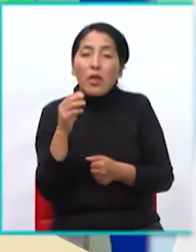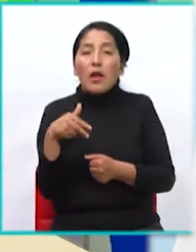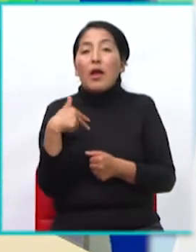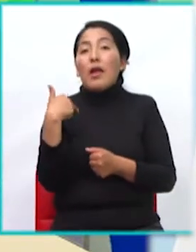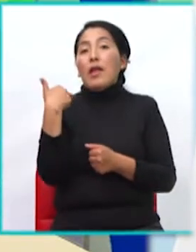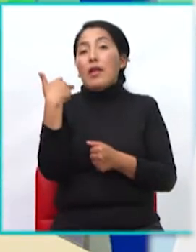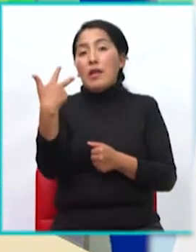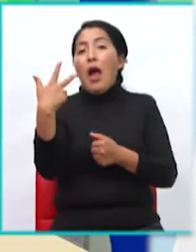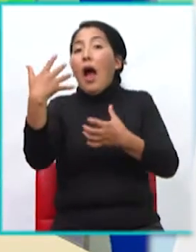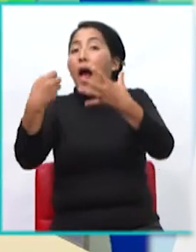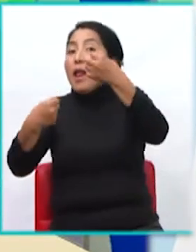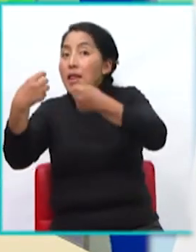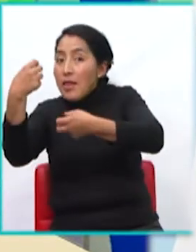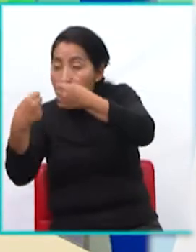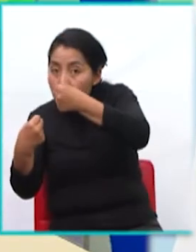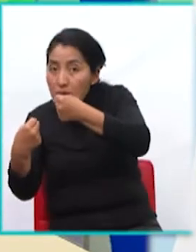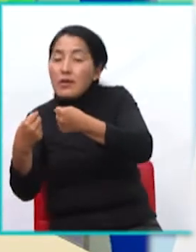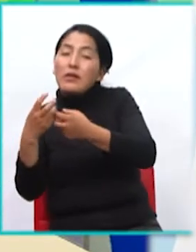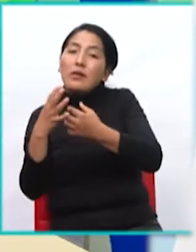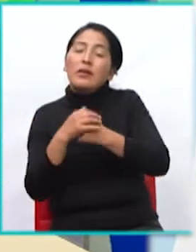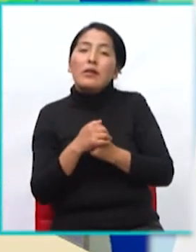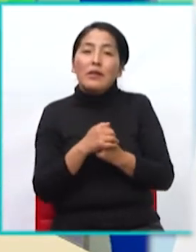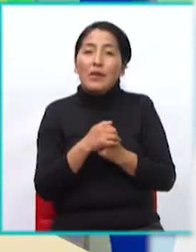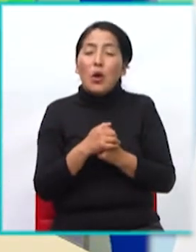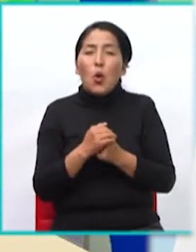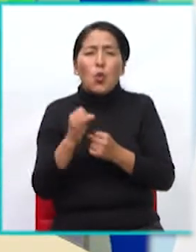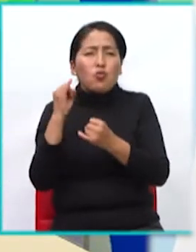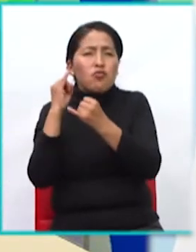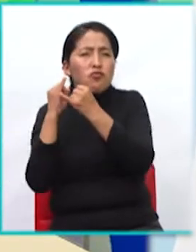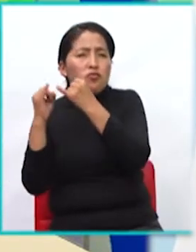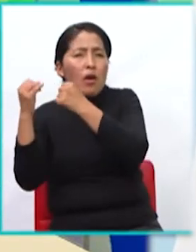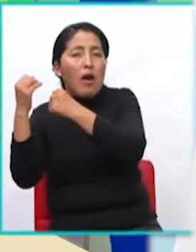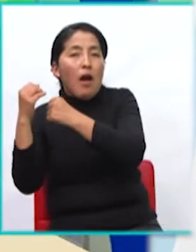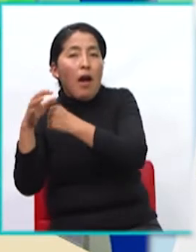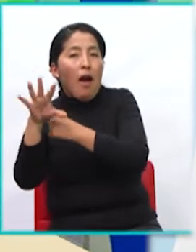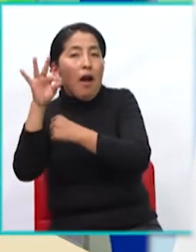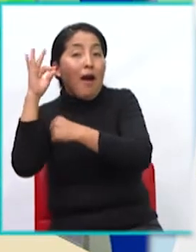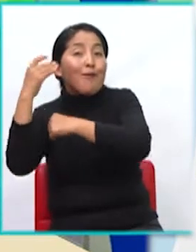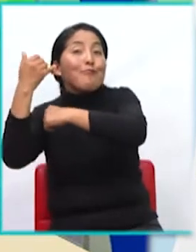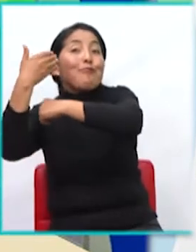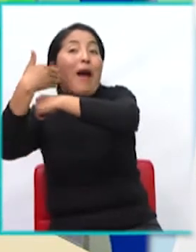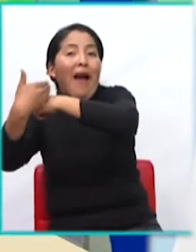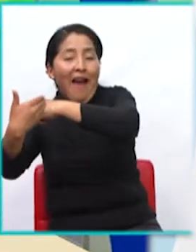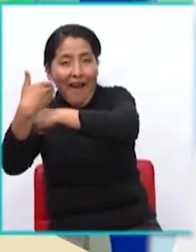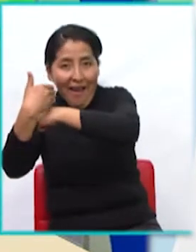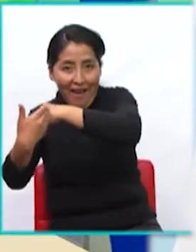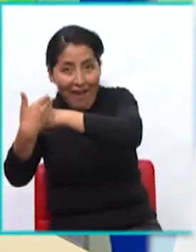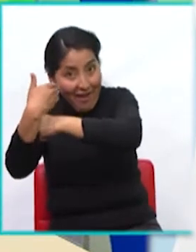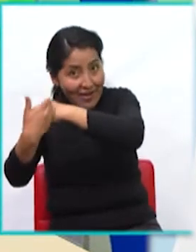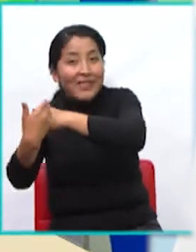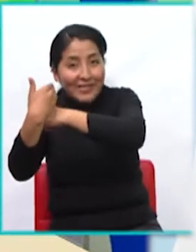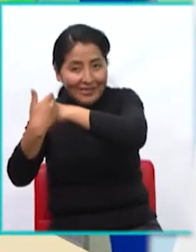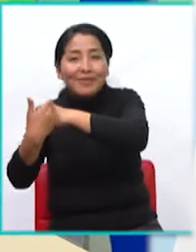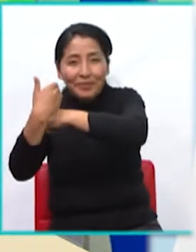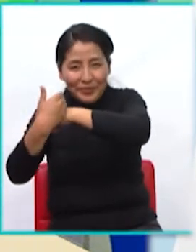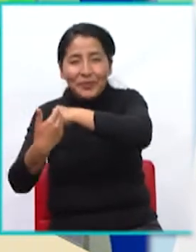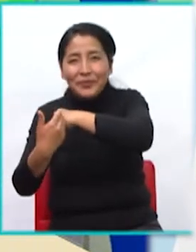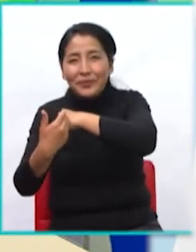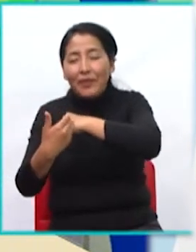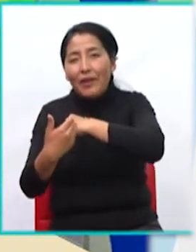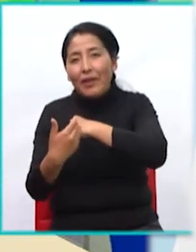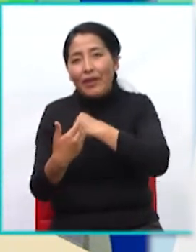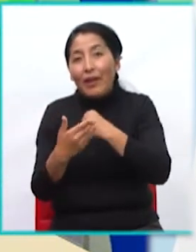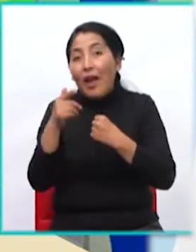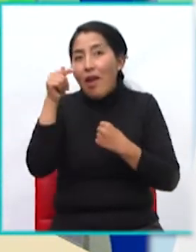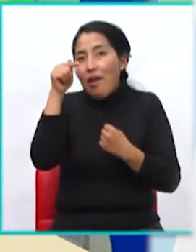era... Leche. Muy bien. Y el último... ¡Exactamente! El pan. Este